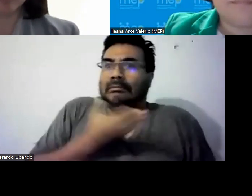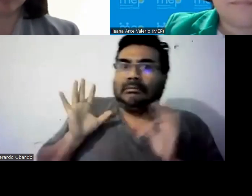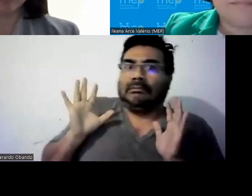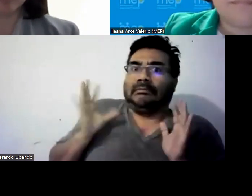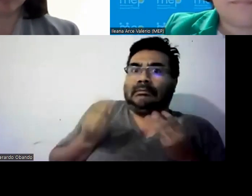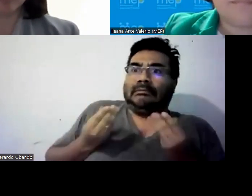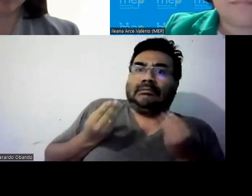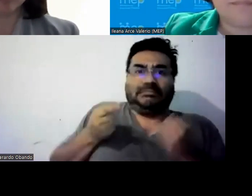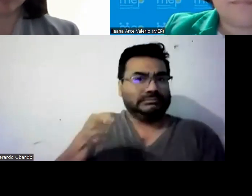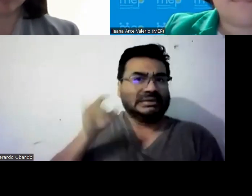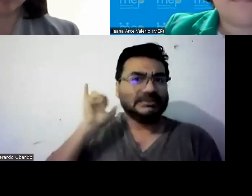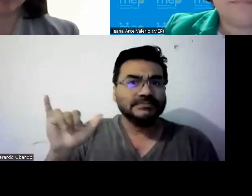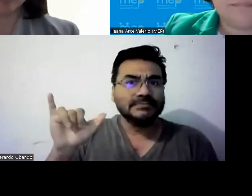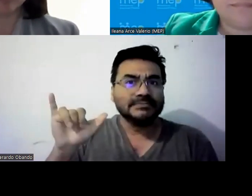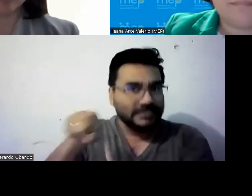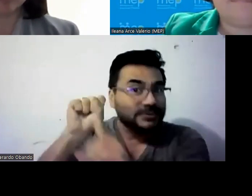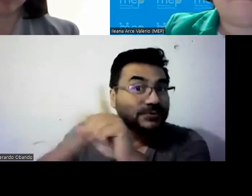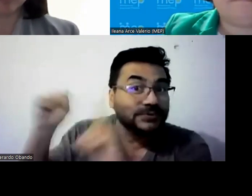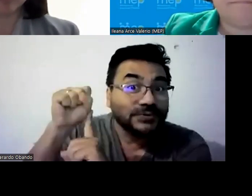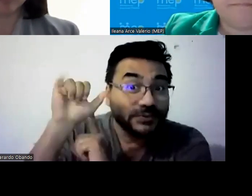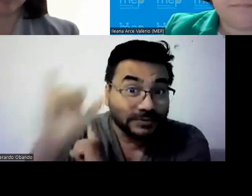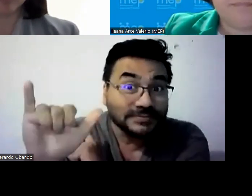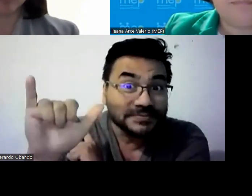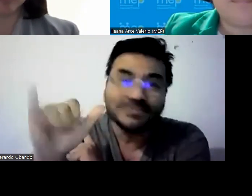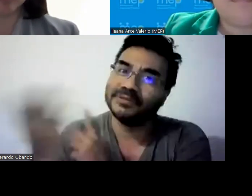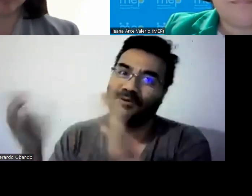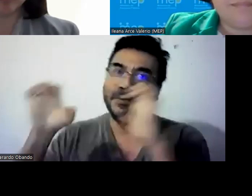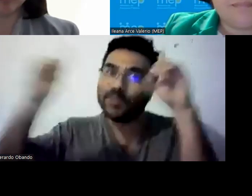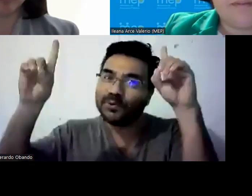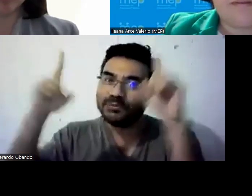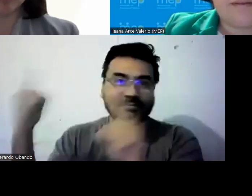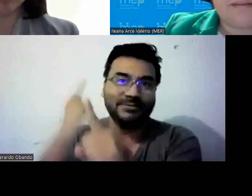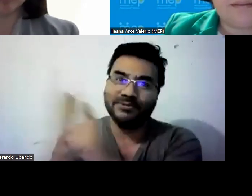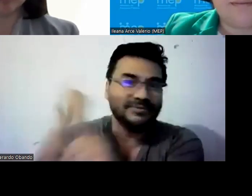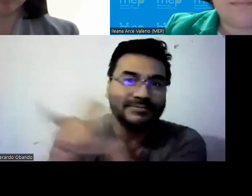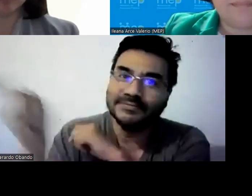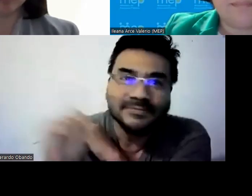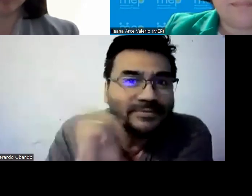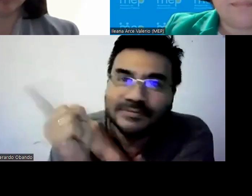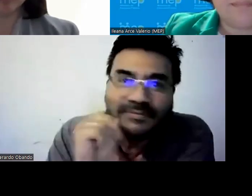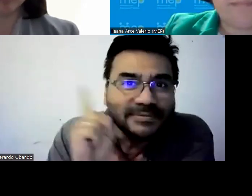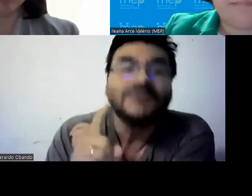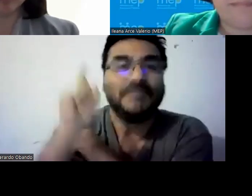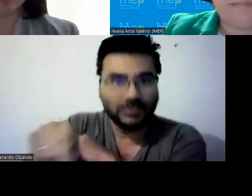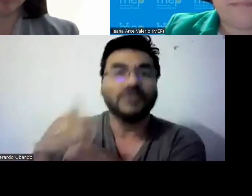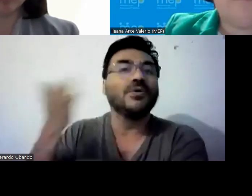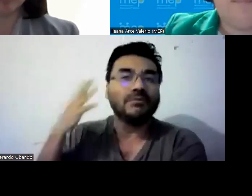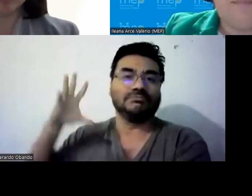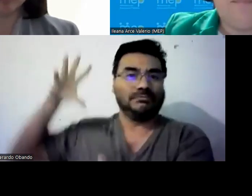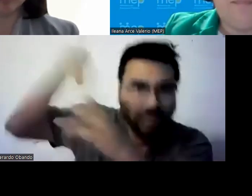mal en este contexto qué miedo después reaccionan mal conmigo si yo lo digo así o lo hago así pero a veces no es más que un tiempo